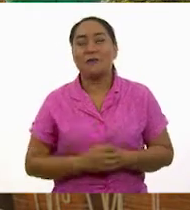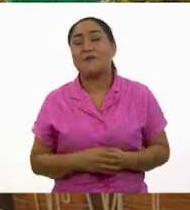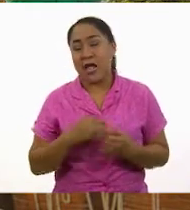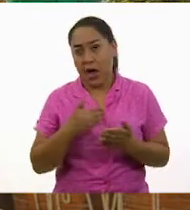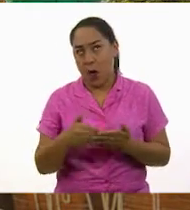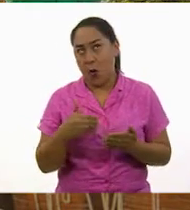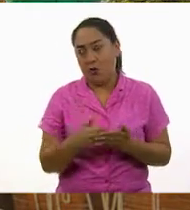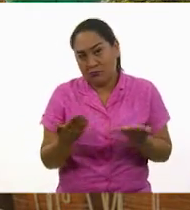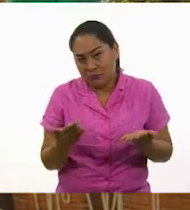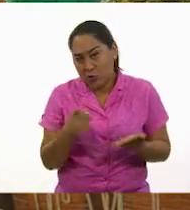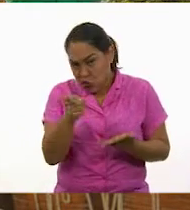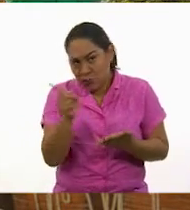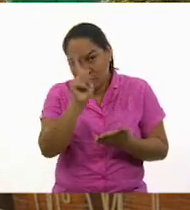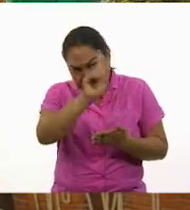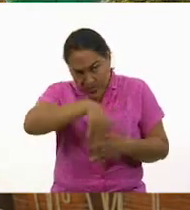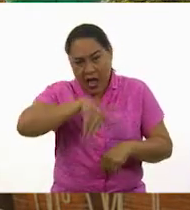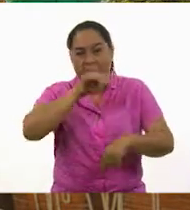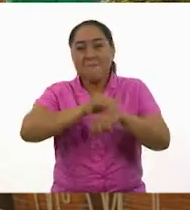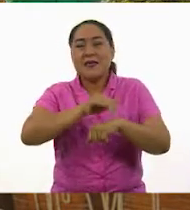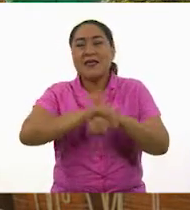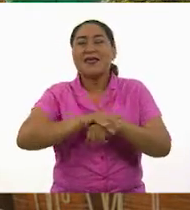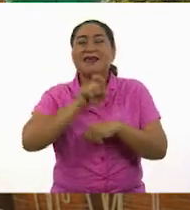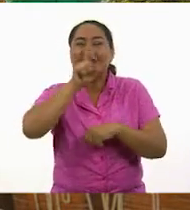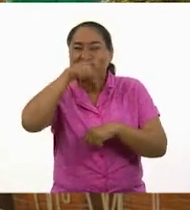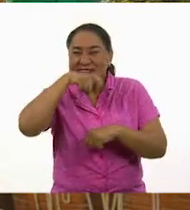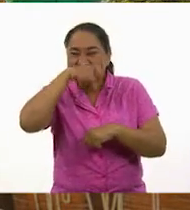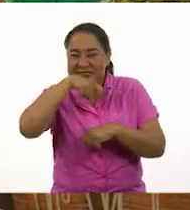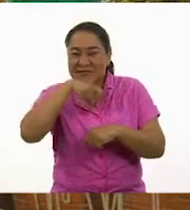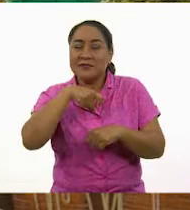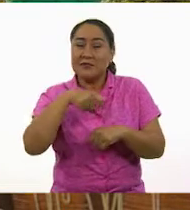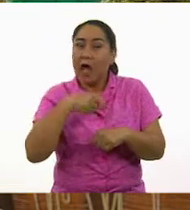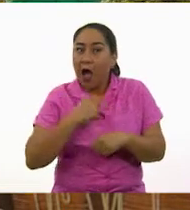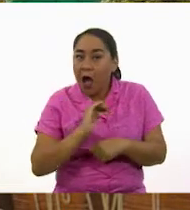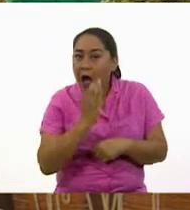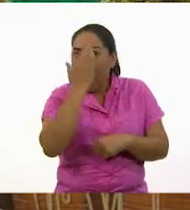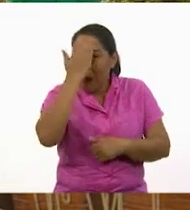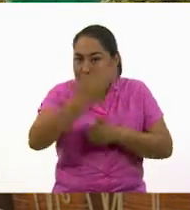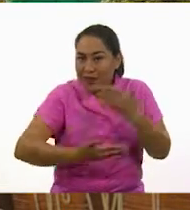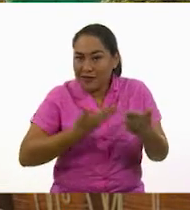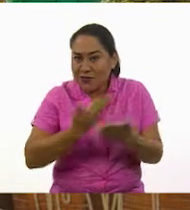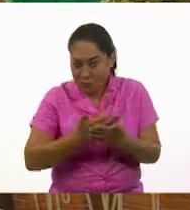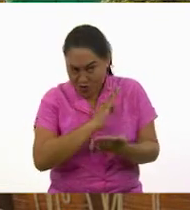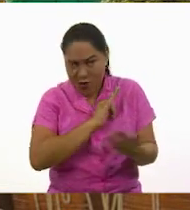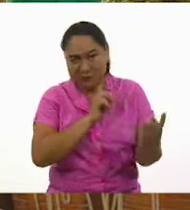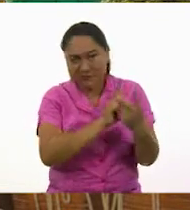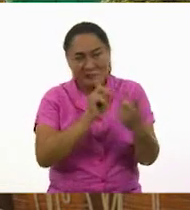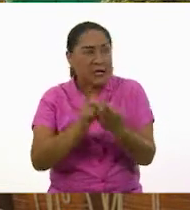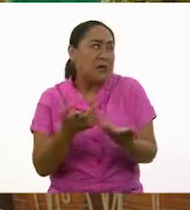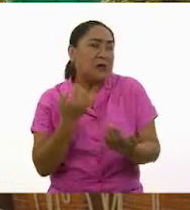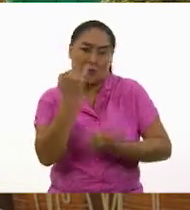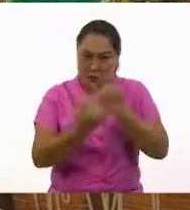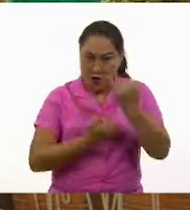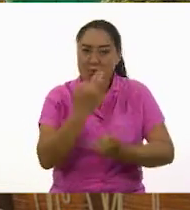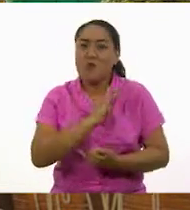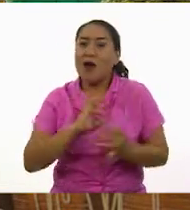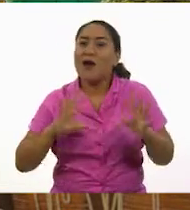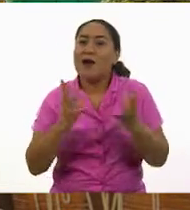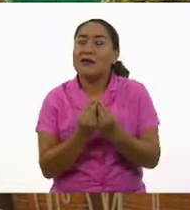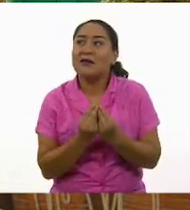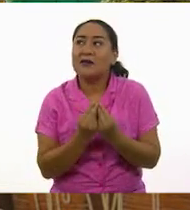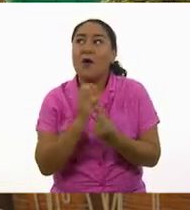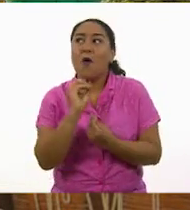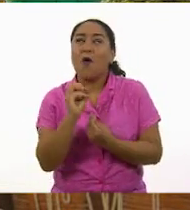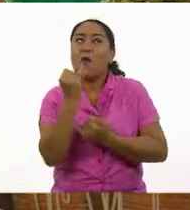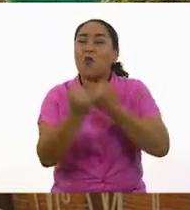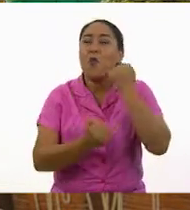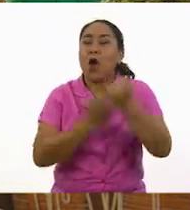te parece si invitas a tus amigos, los periquitos, y sirve que los puedo conocer? Podemos jugar algo. Tal vez serpientes